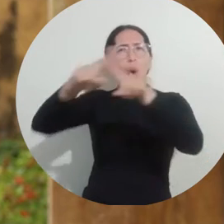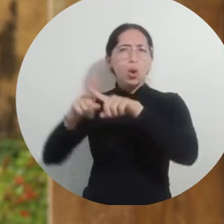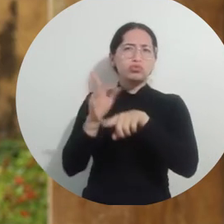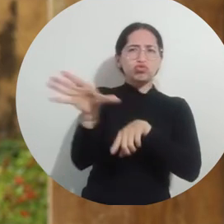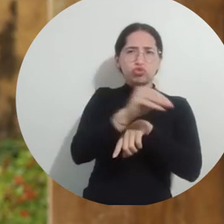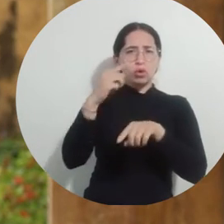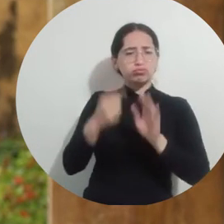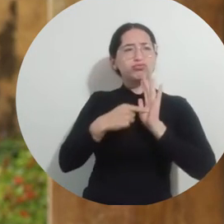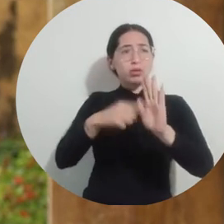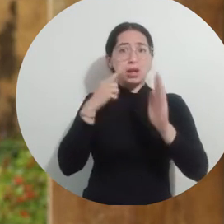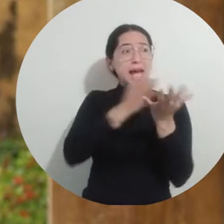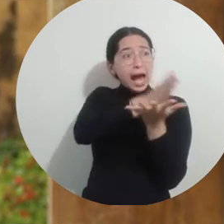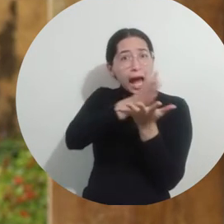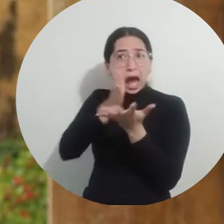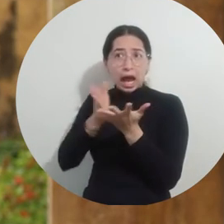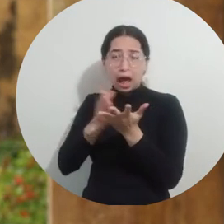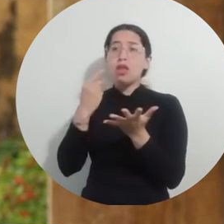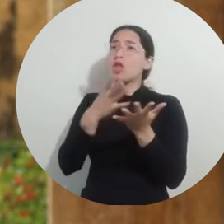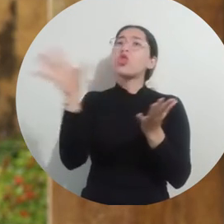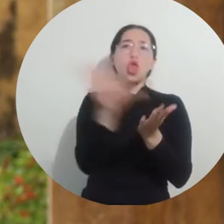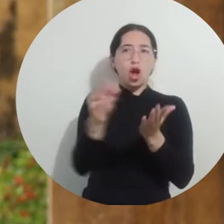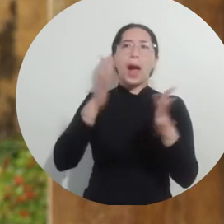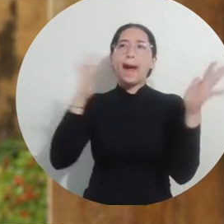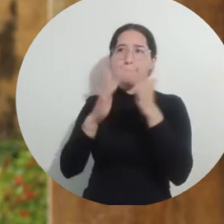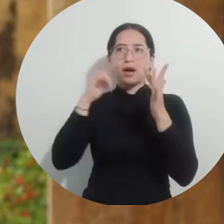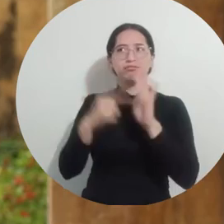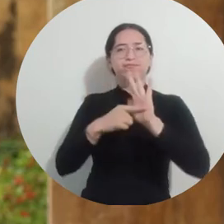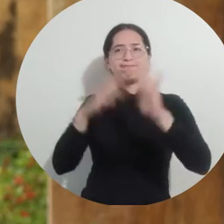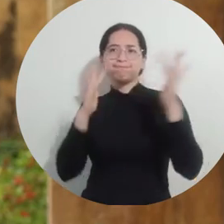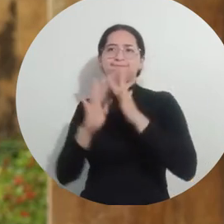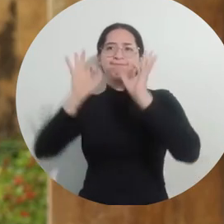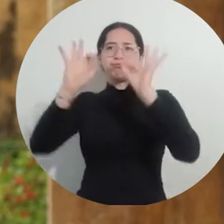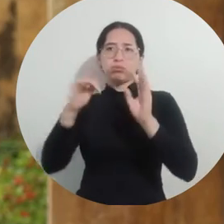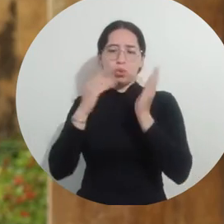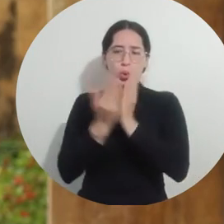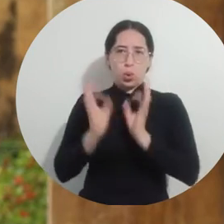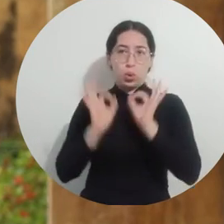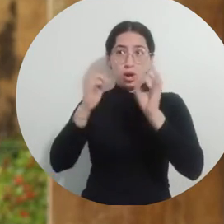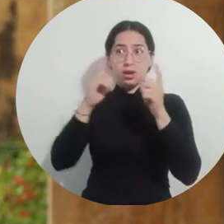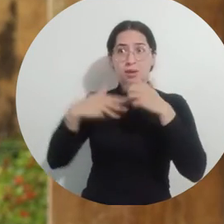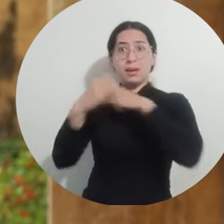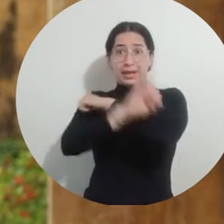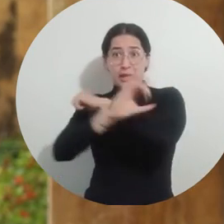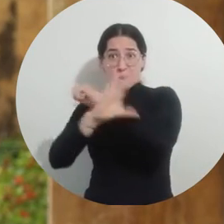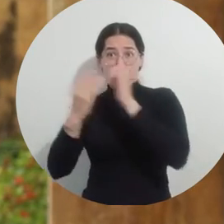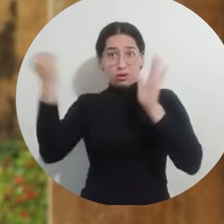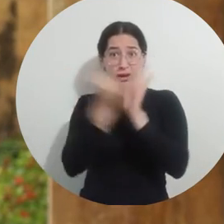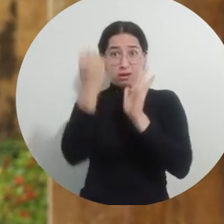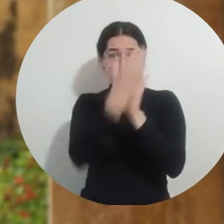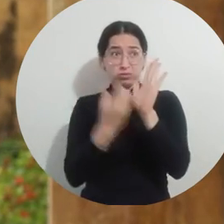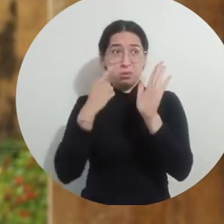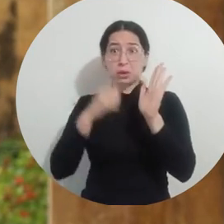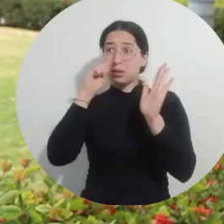requisitos de la norma y también a nivel internacional tienen una dimensión, ya que el certificado de ICONTEC no tan solo es